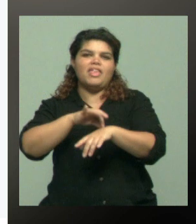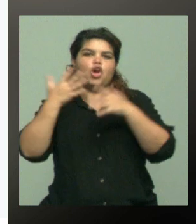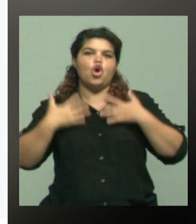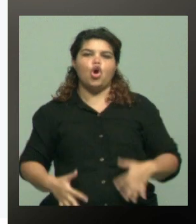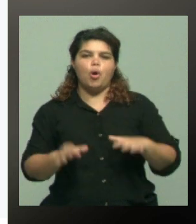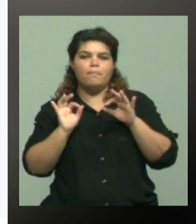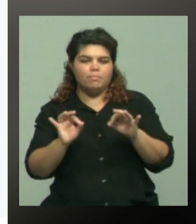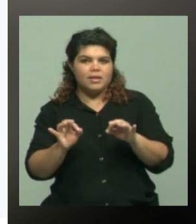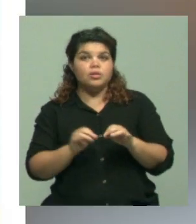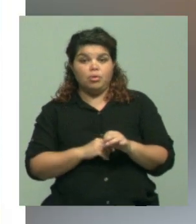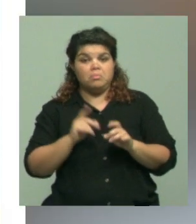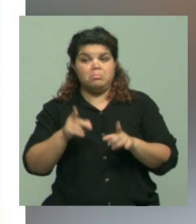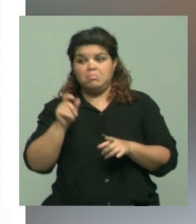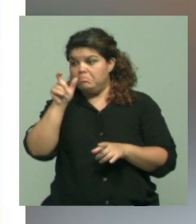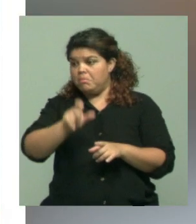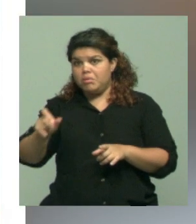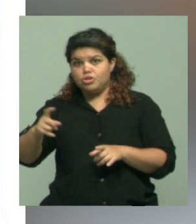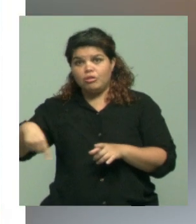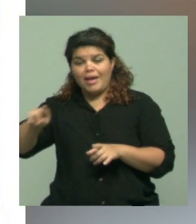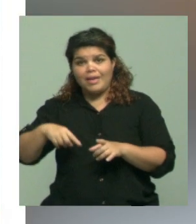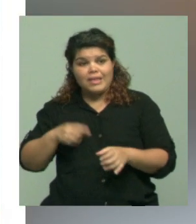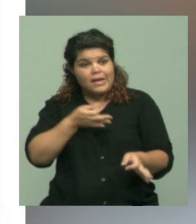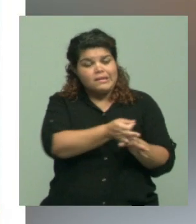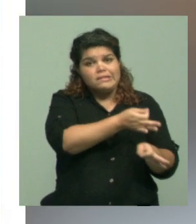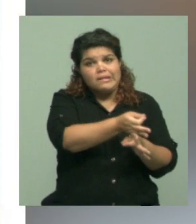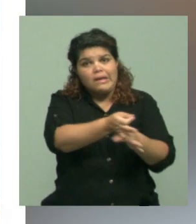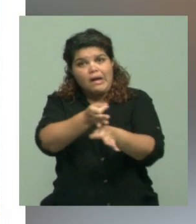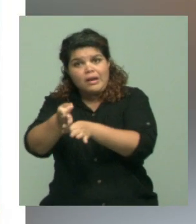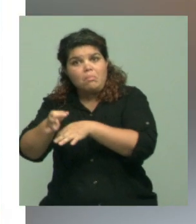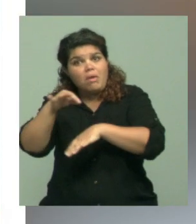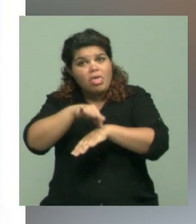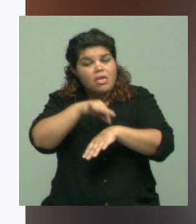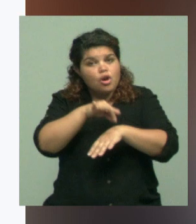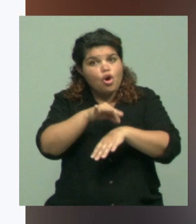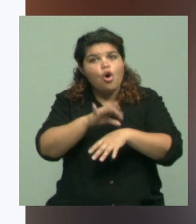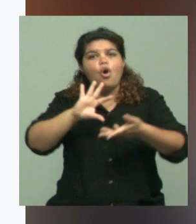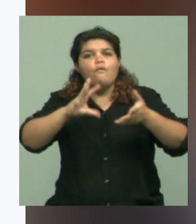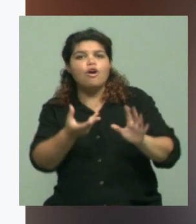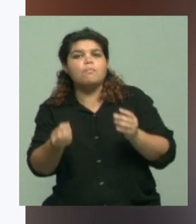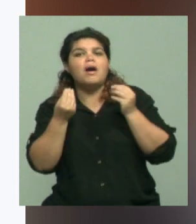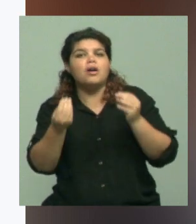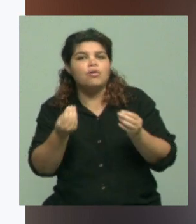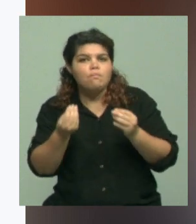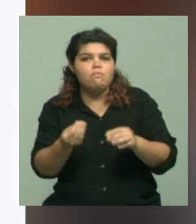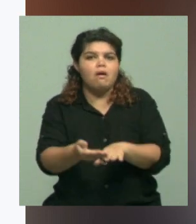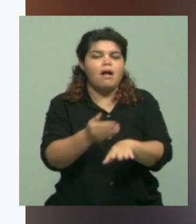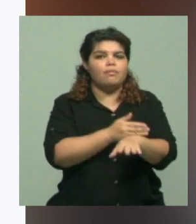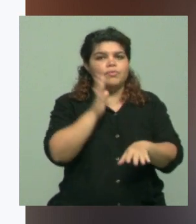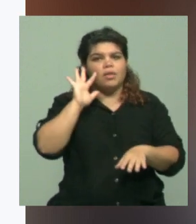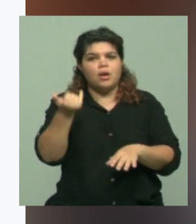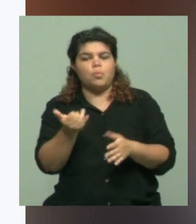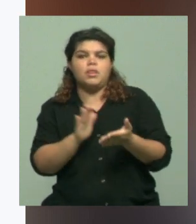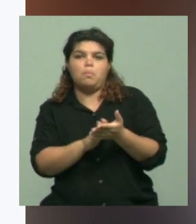estos pacientes, sensibilizar a ese equipo médico de que piense que incluyen el algoritmo diagnóstico, las distintas enfermedades